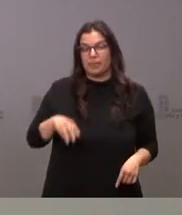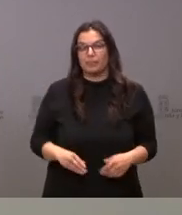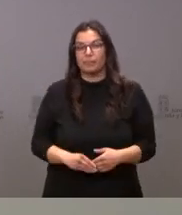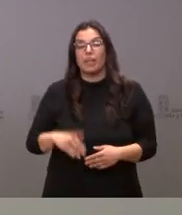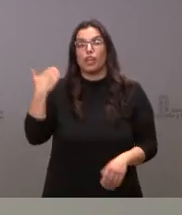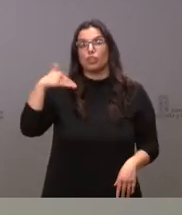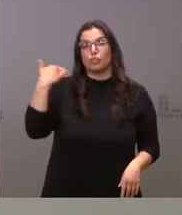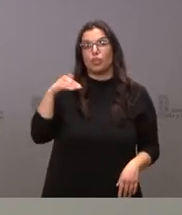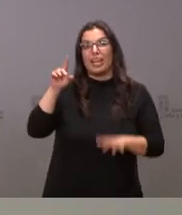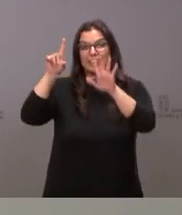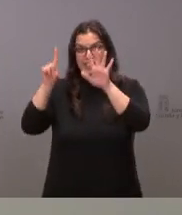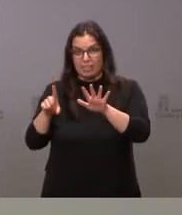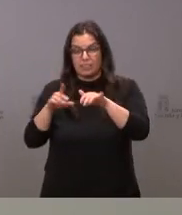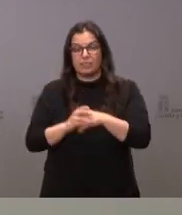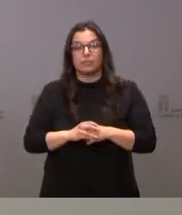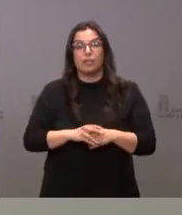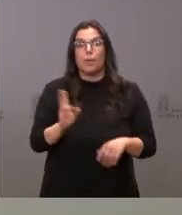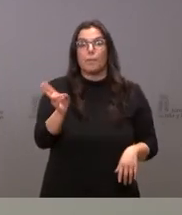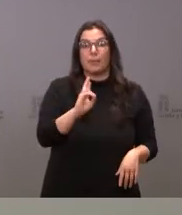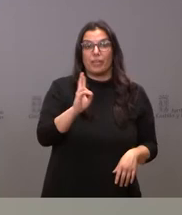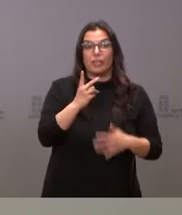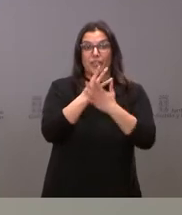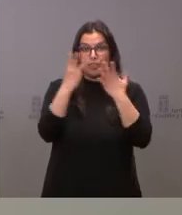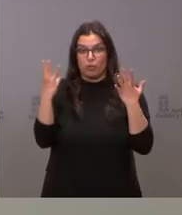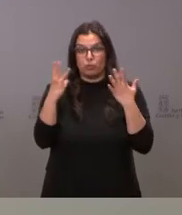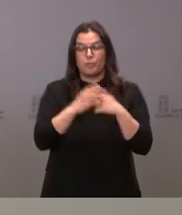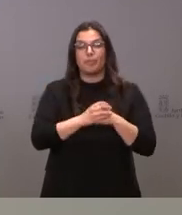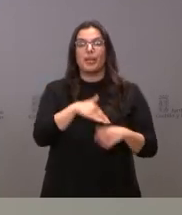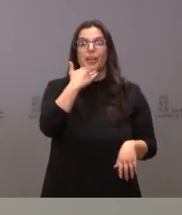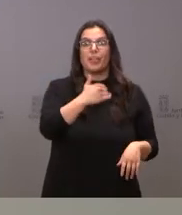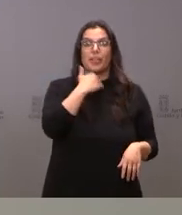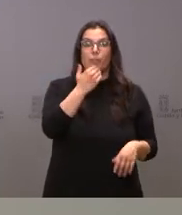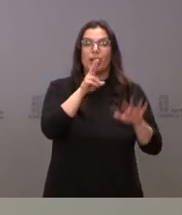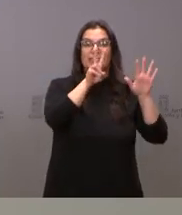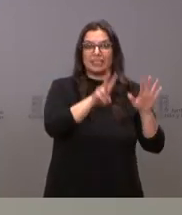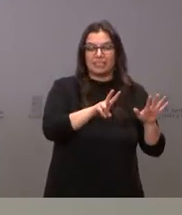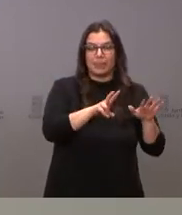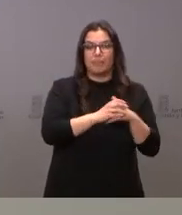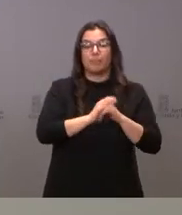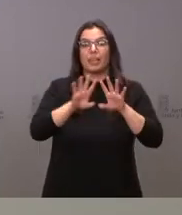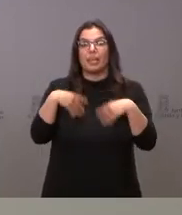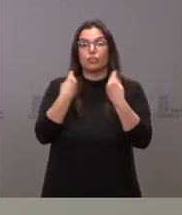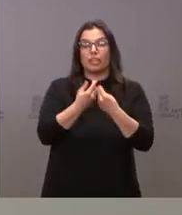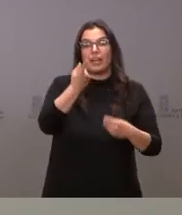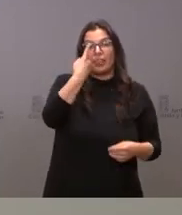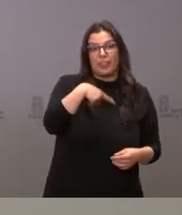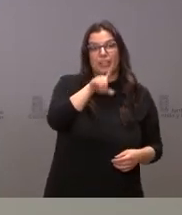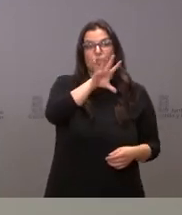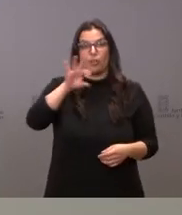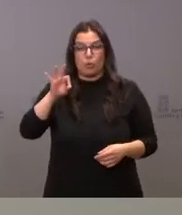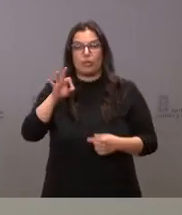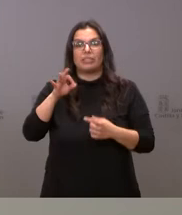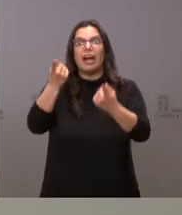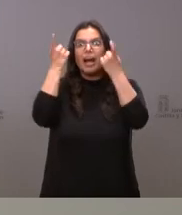en Soria 6, en Valladolid 18 y en Zamora 7. Total 150 los alumnos